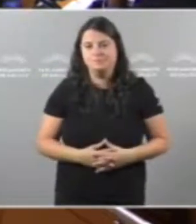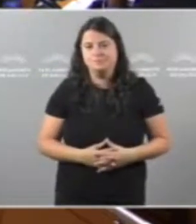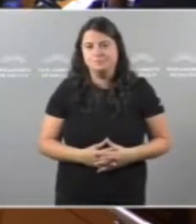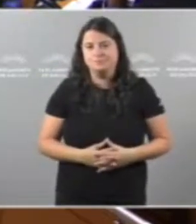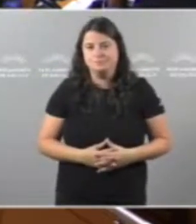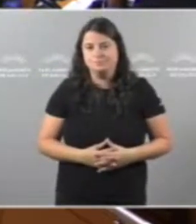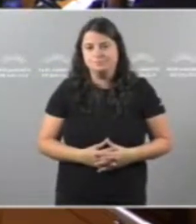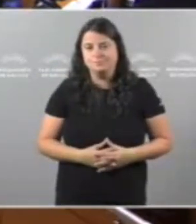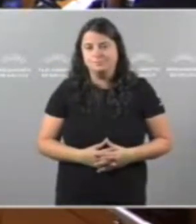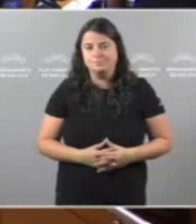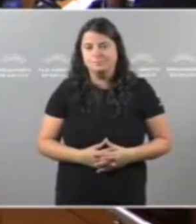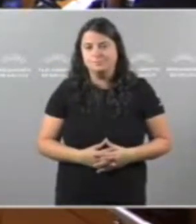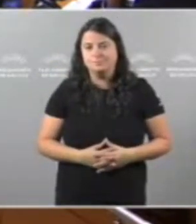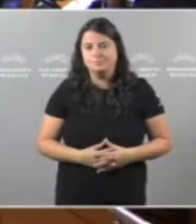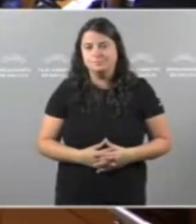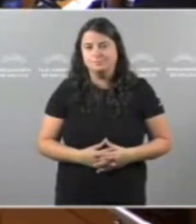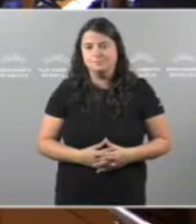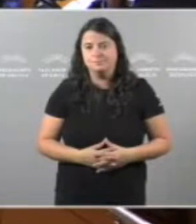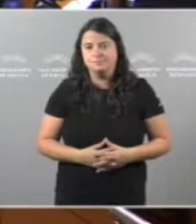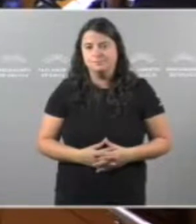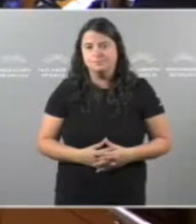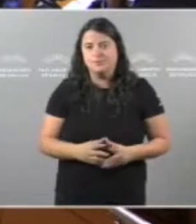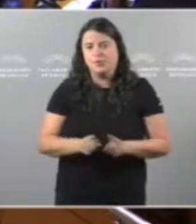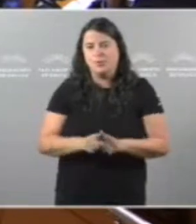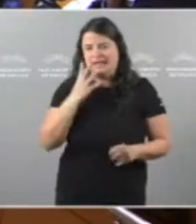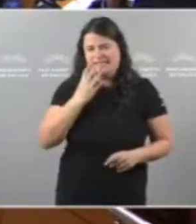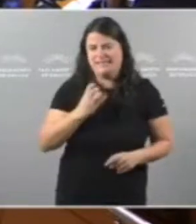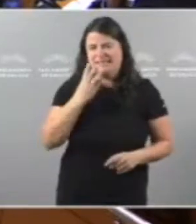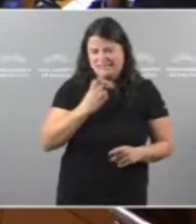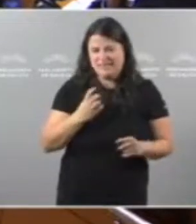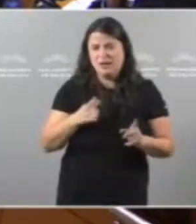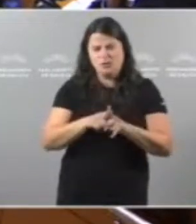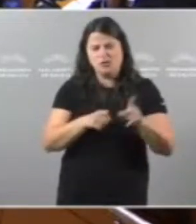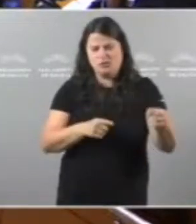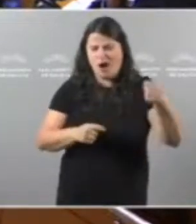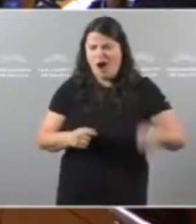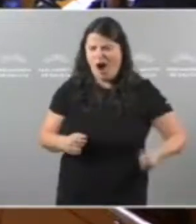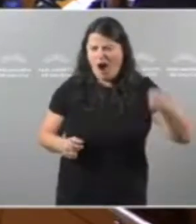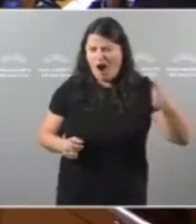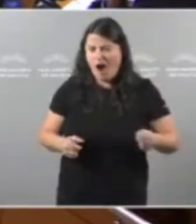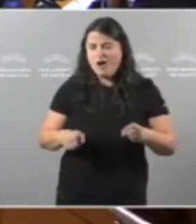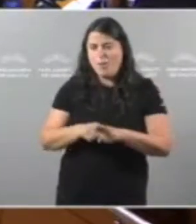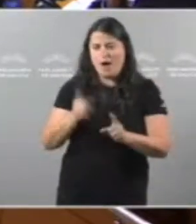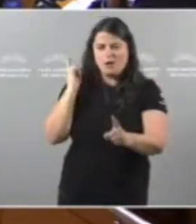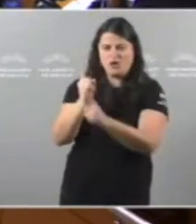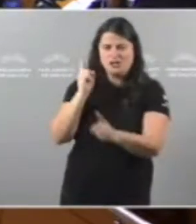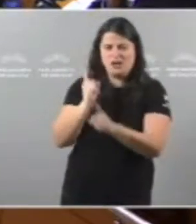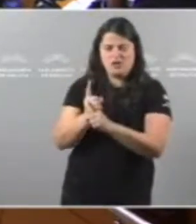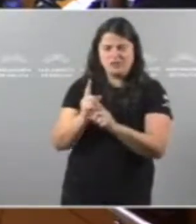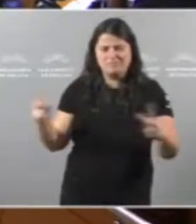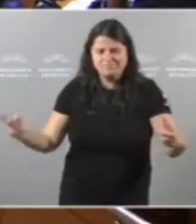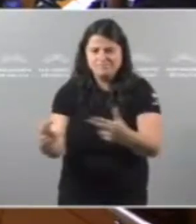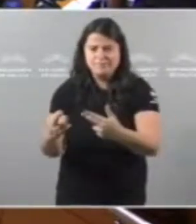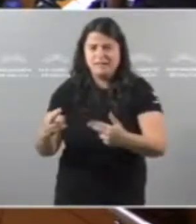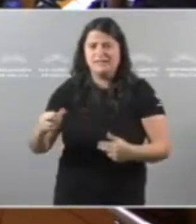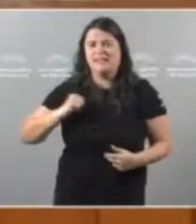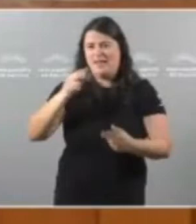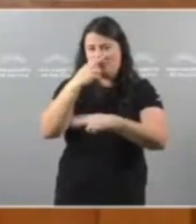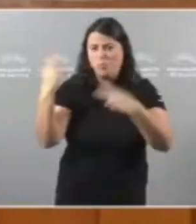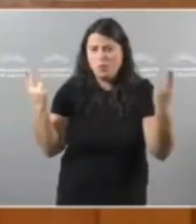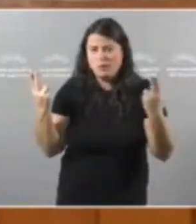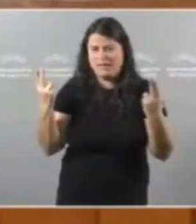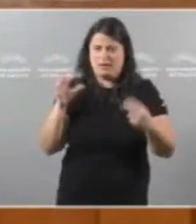E é é triste que estén empeñados en demoler a sanidade pública deste país